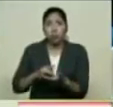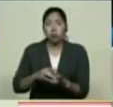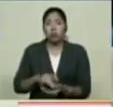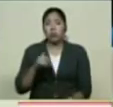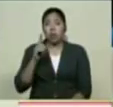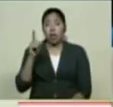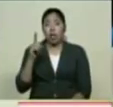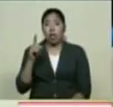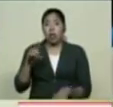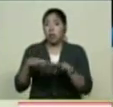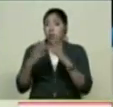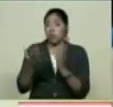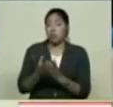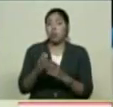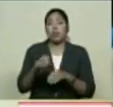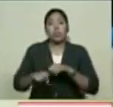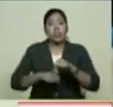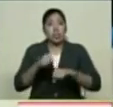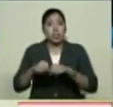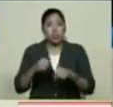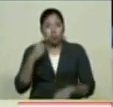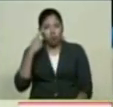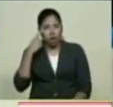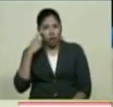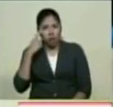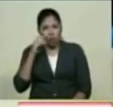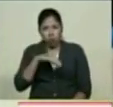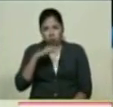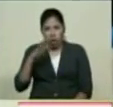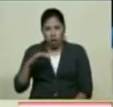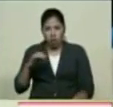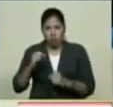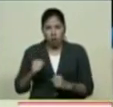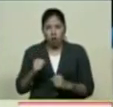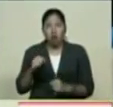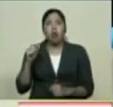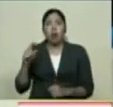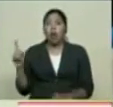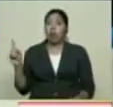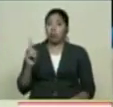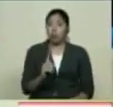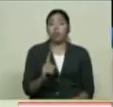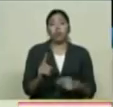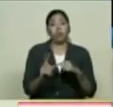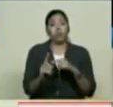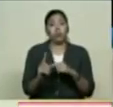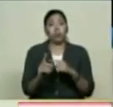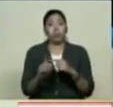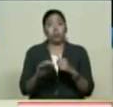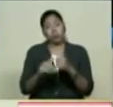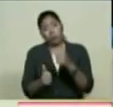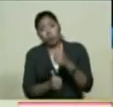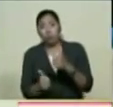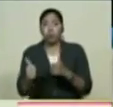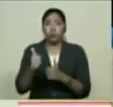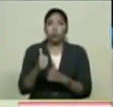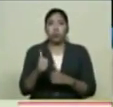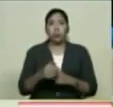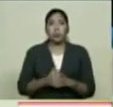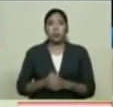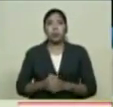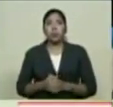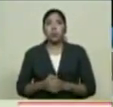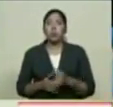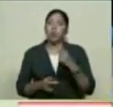Mundial De todo terreno De ciclismo Estuvo allí Estuvo el seleccionador También uno de los que